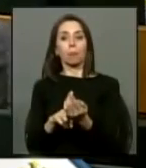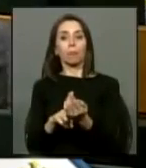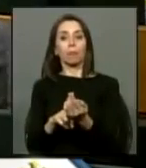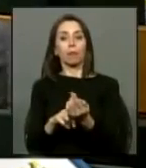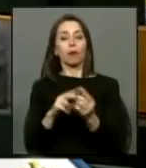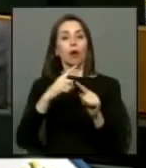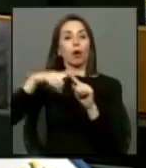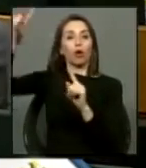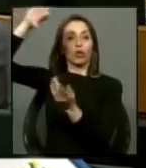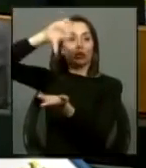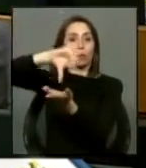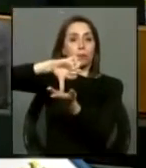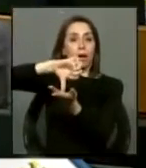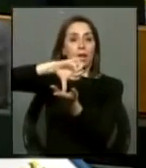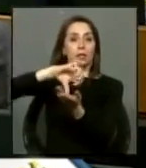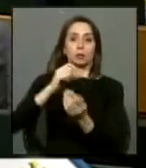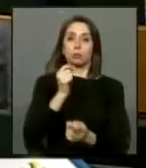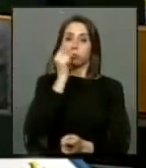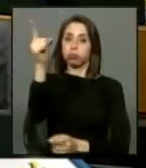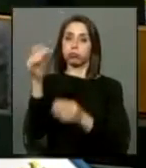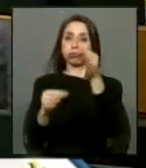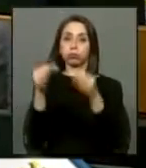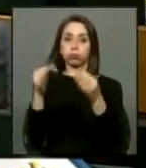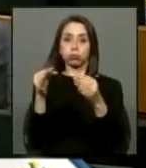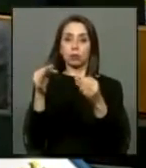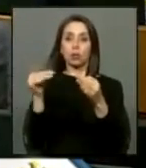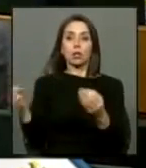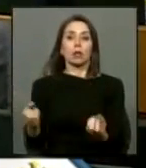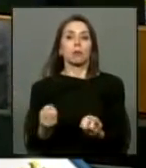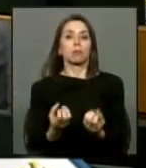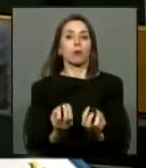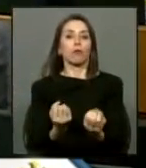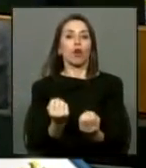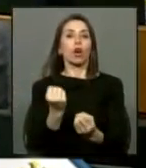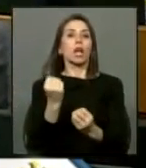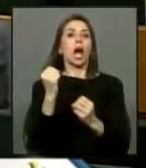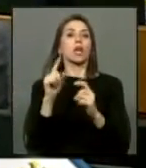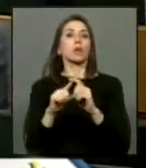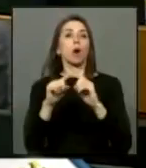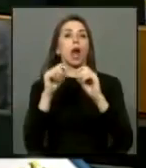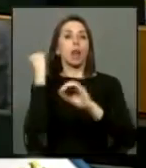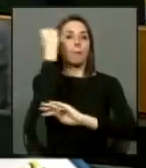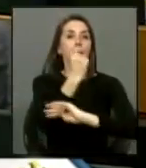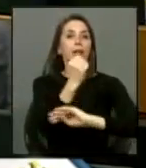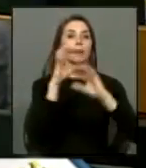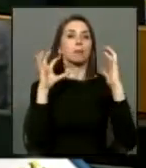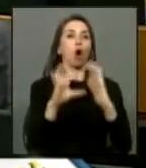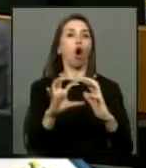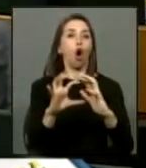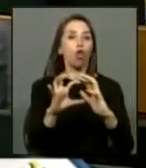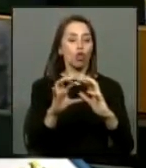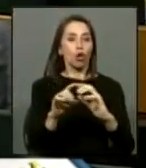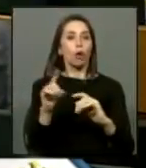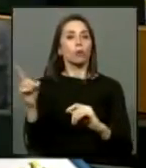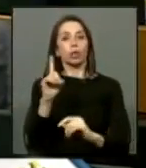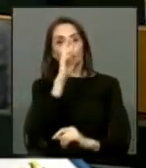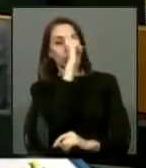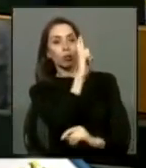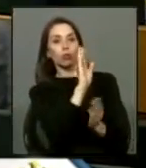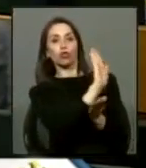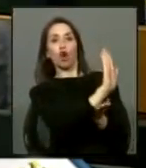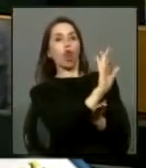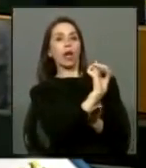significado su persecución por estar incitando a un crimen de odio por la intolerancia que ellas representan